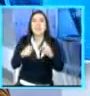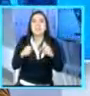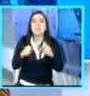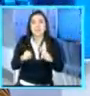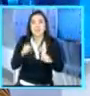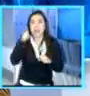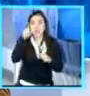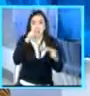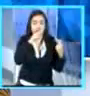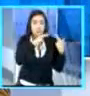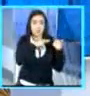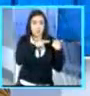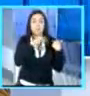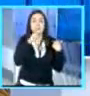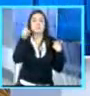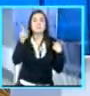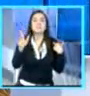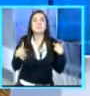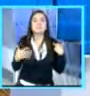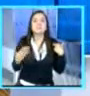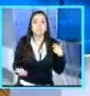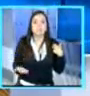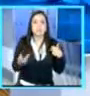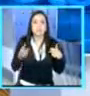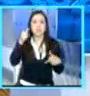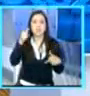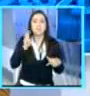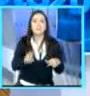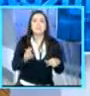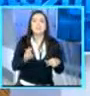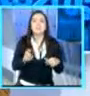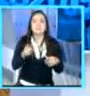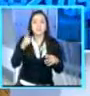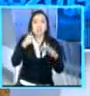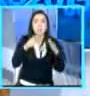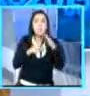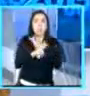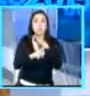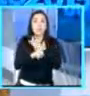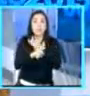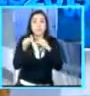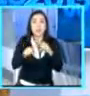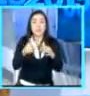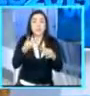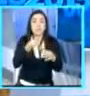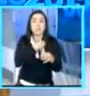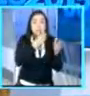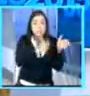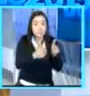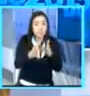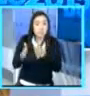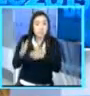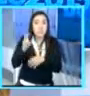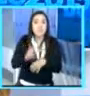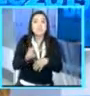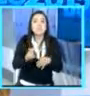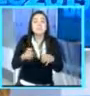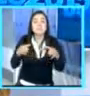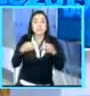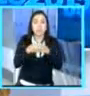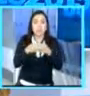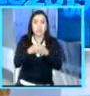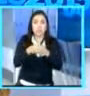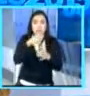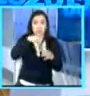estructural. Cambió la región. Con los problemas que nos estamos enfrentando en toda la región, la única opción que